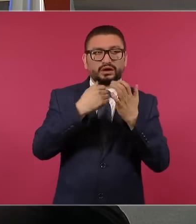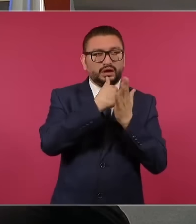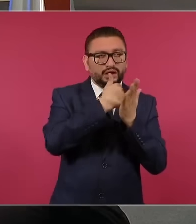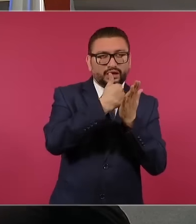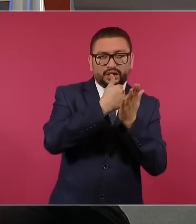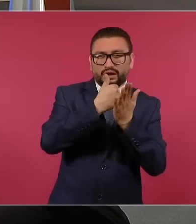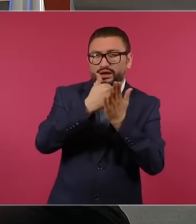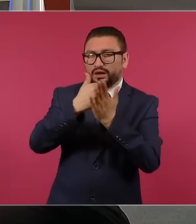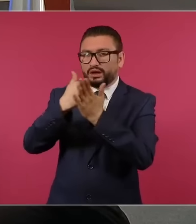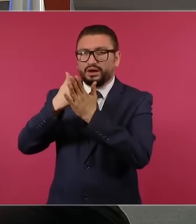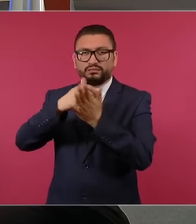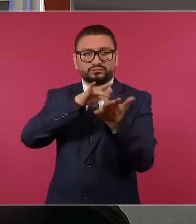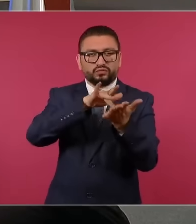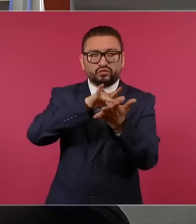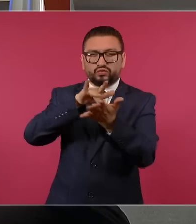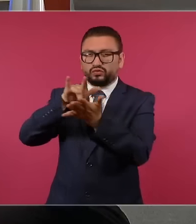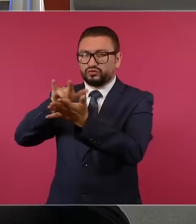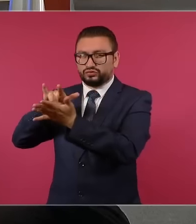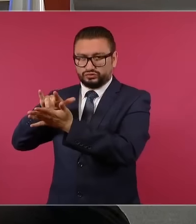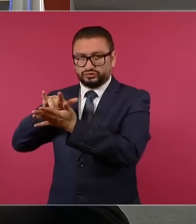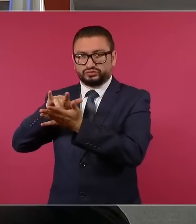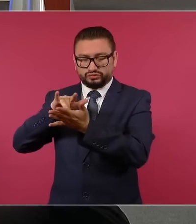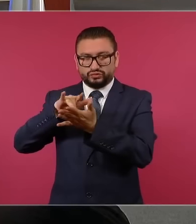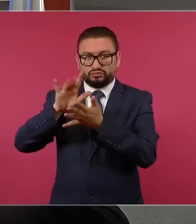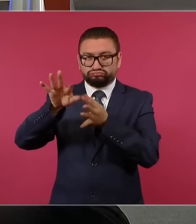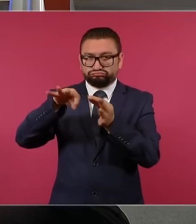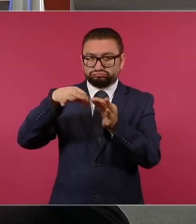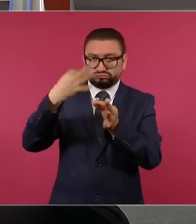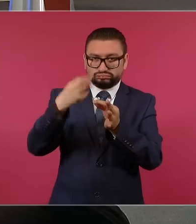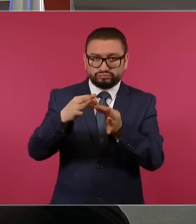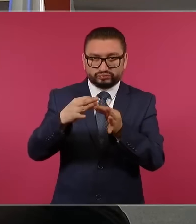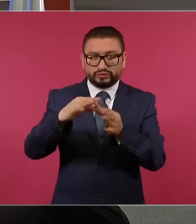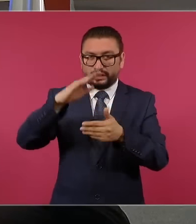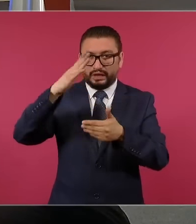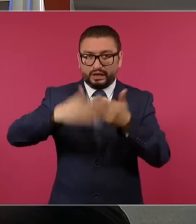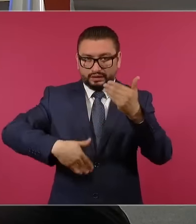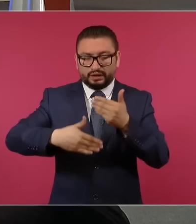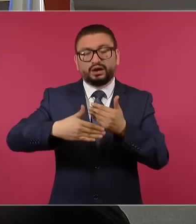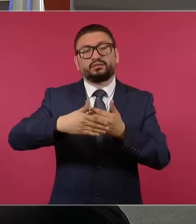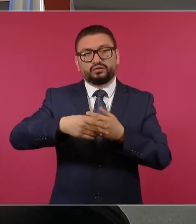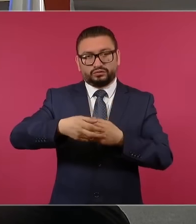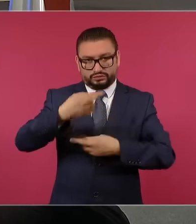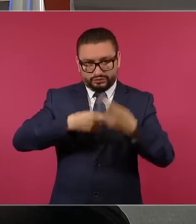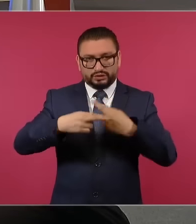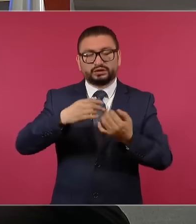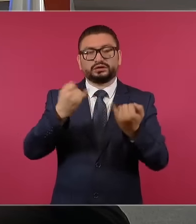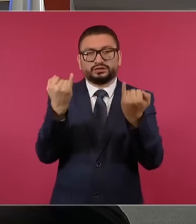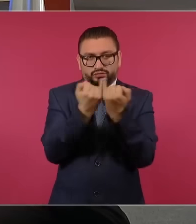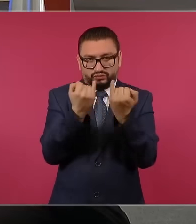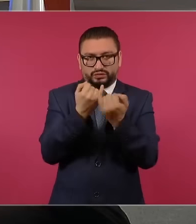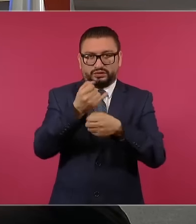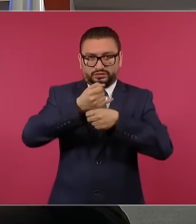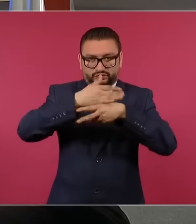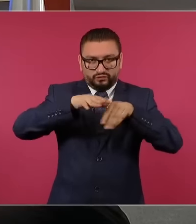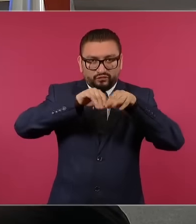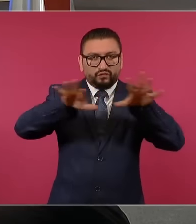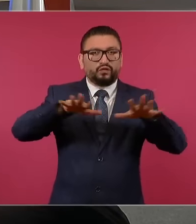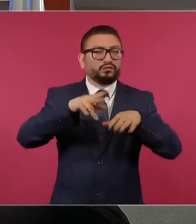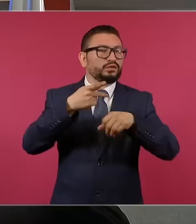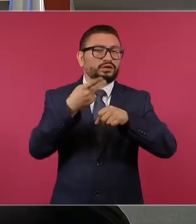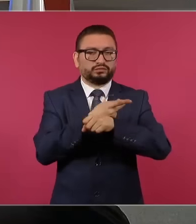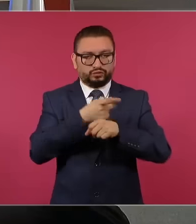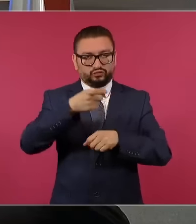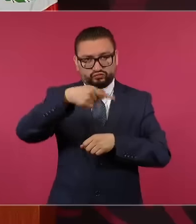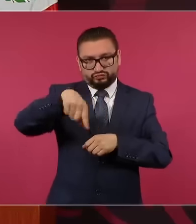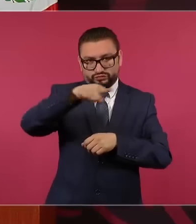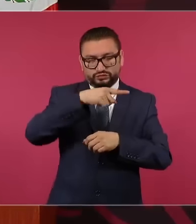de apoyo a la población, informen de nuevo, si se ponen de